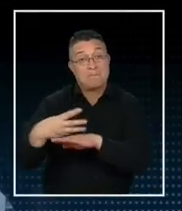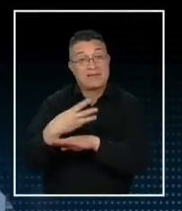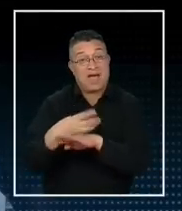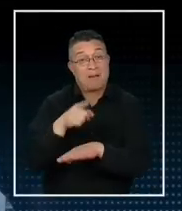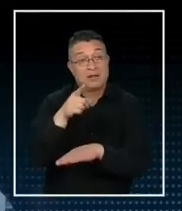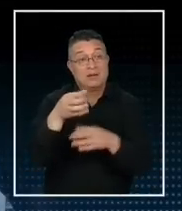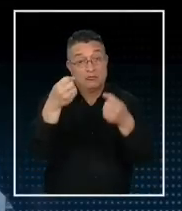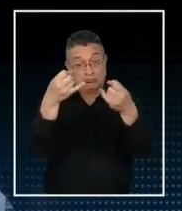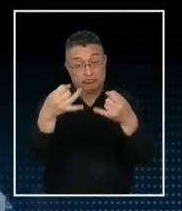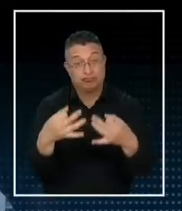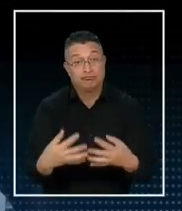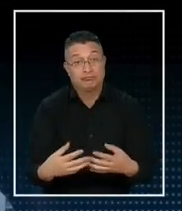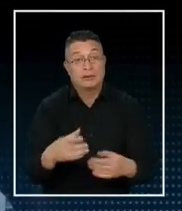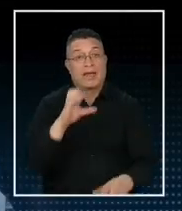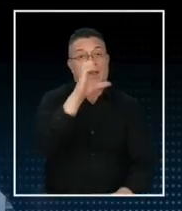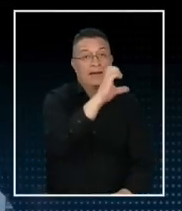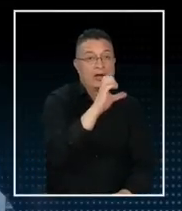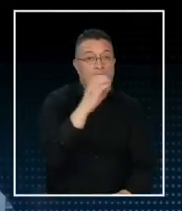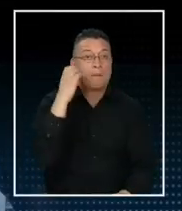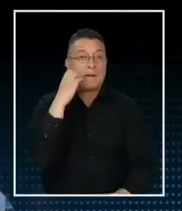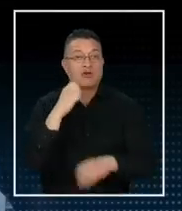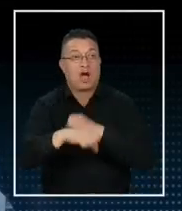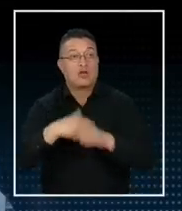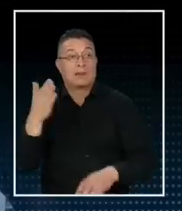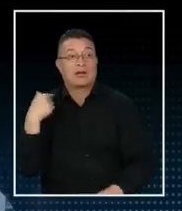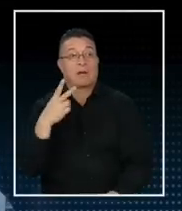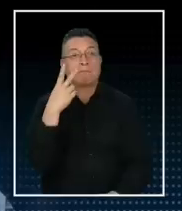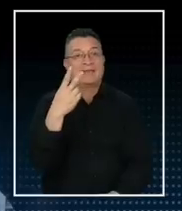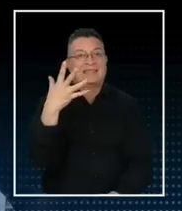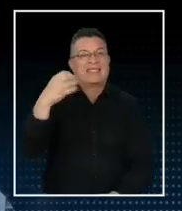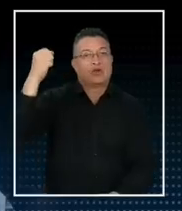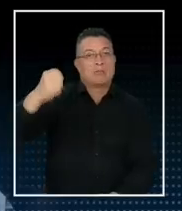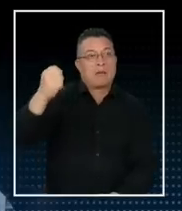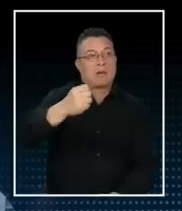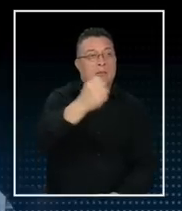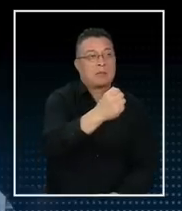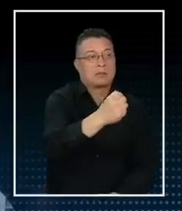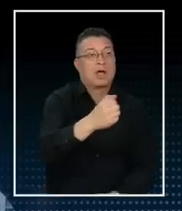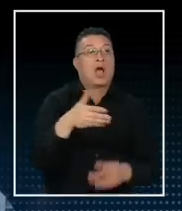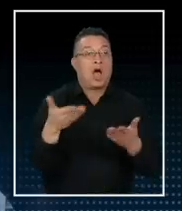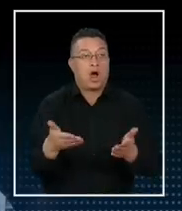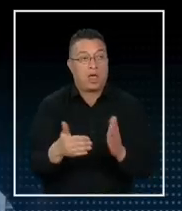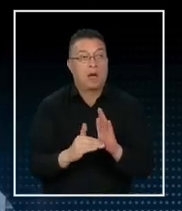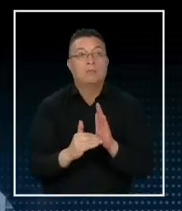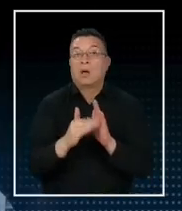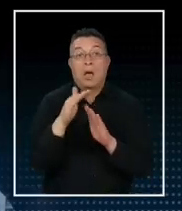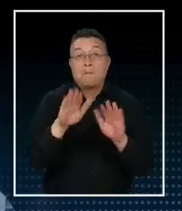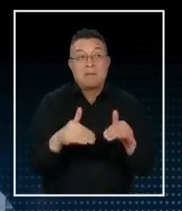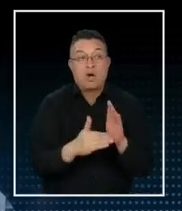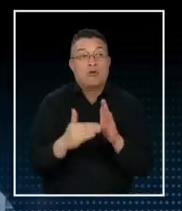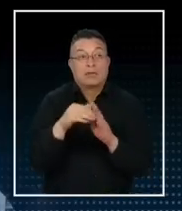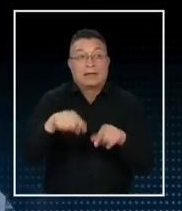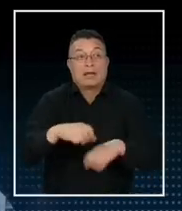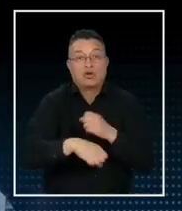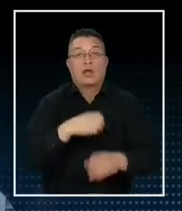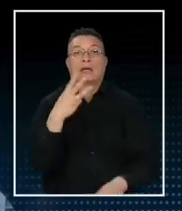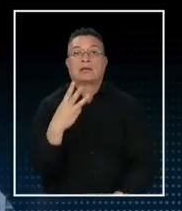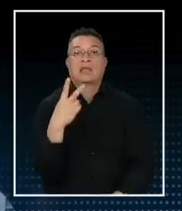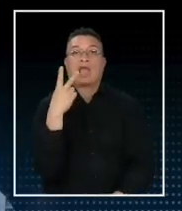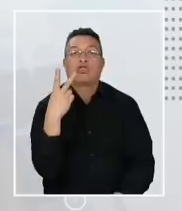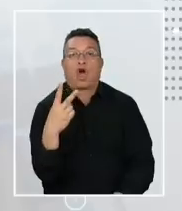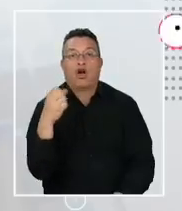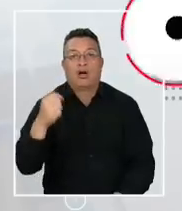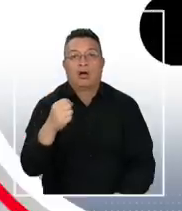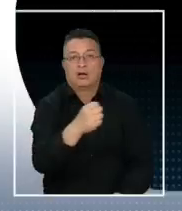-Dade, entre enero y mayo del año pasado se registraron 25 asesinatos. Cifra que aumentó en el mismo periodo de tiempo, pero de este año a 32